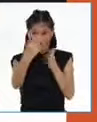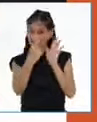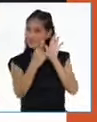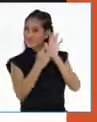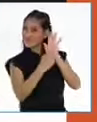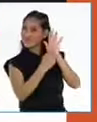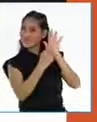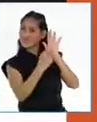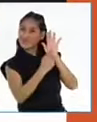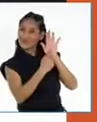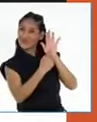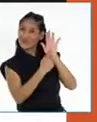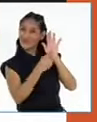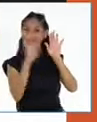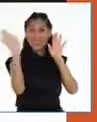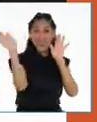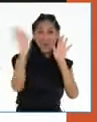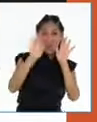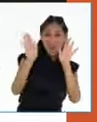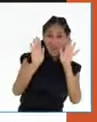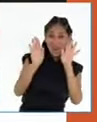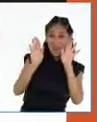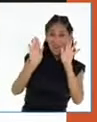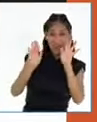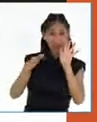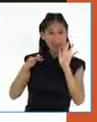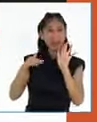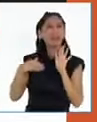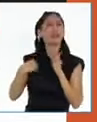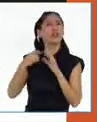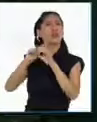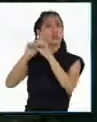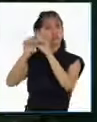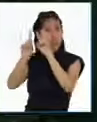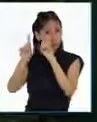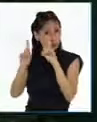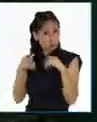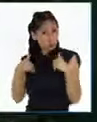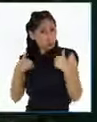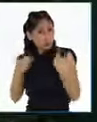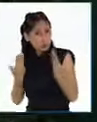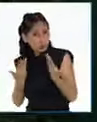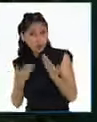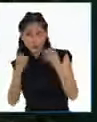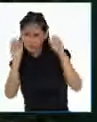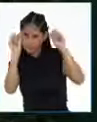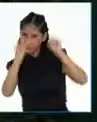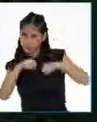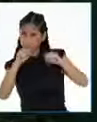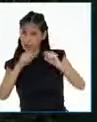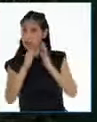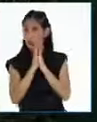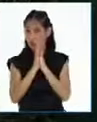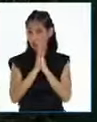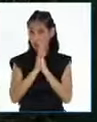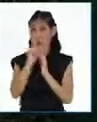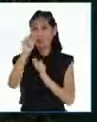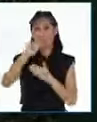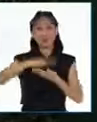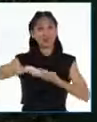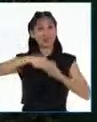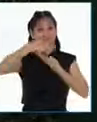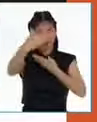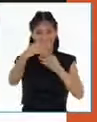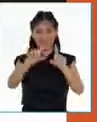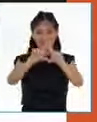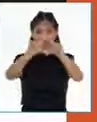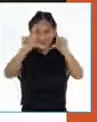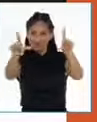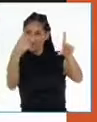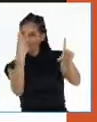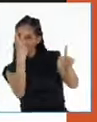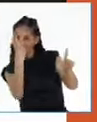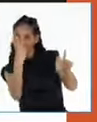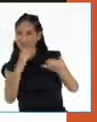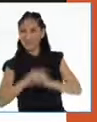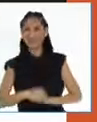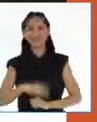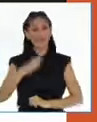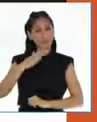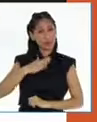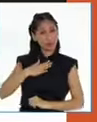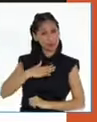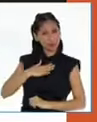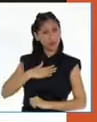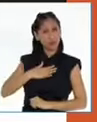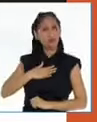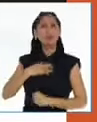Hola Jasmine, ¿podrías presentarlo por favor? Por favor, prendan sus cámaras para presentarlas como se debe. Yo tengo mala